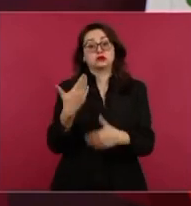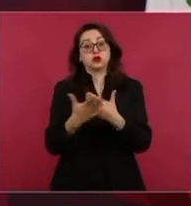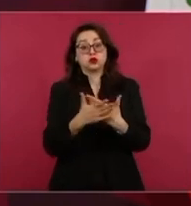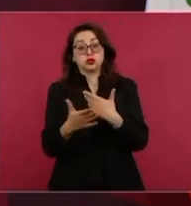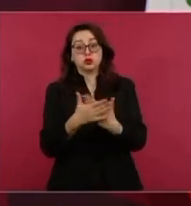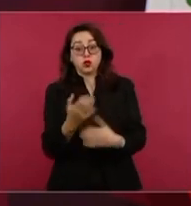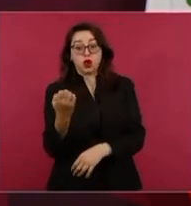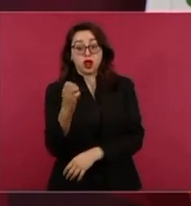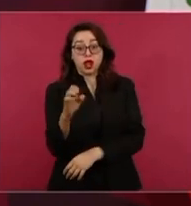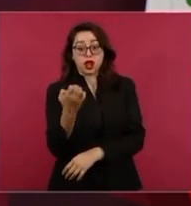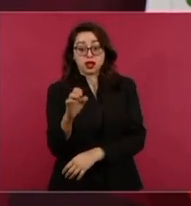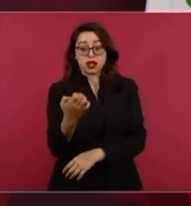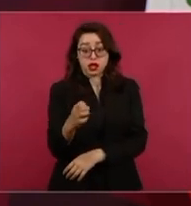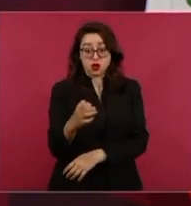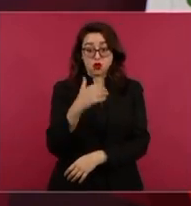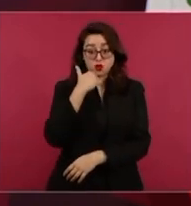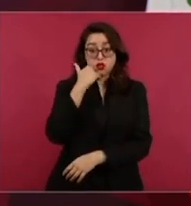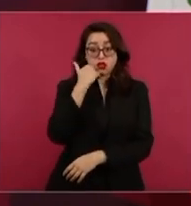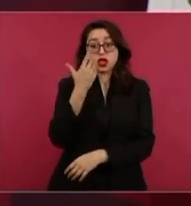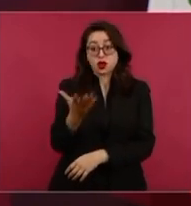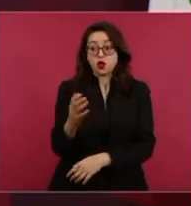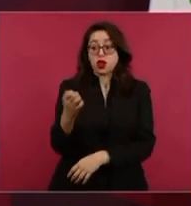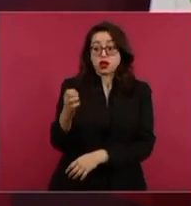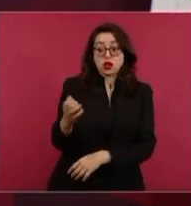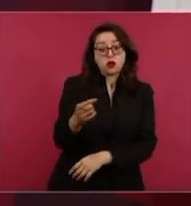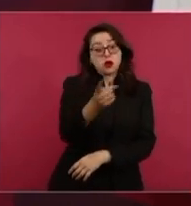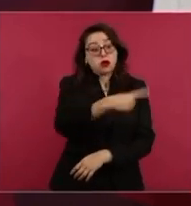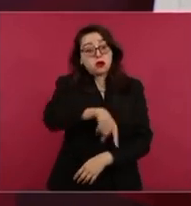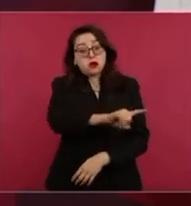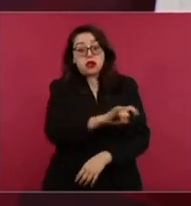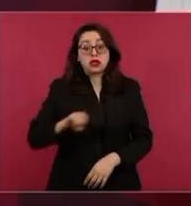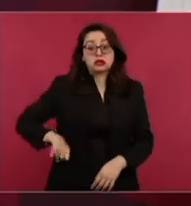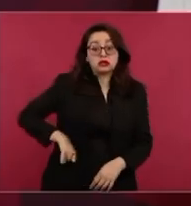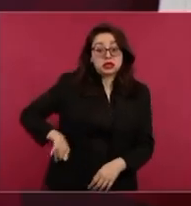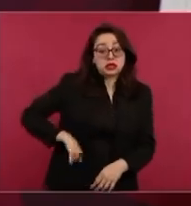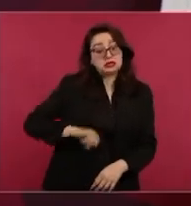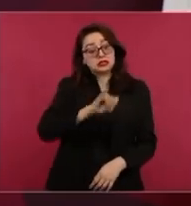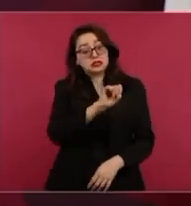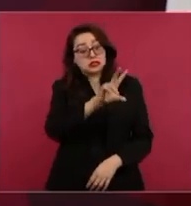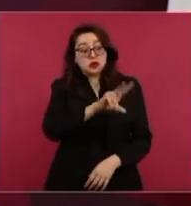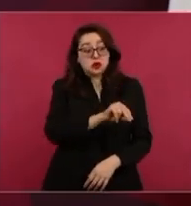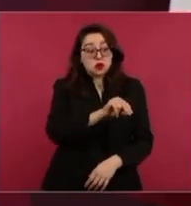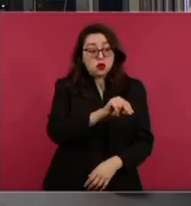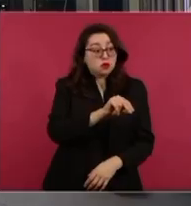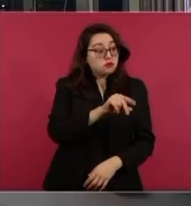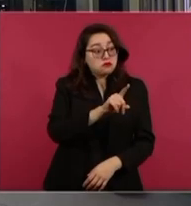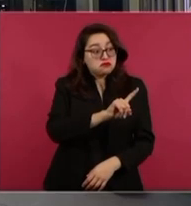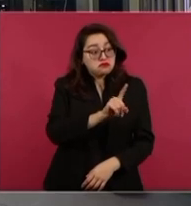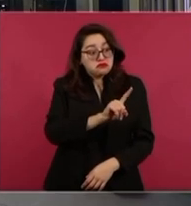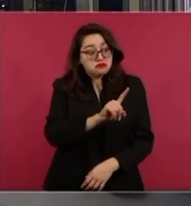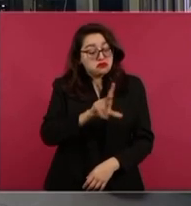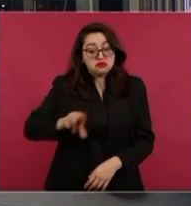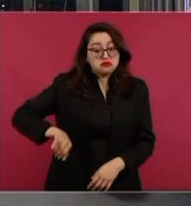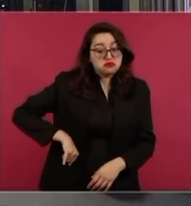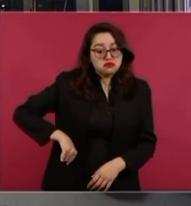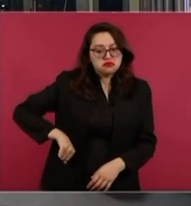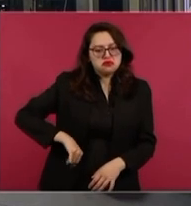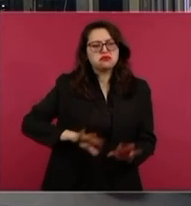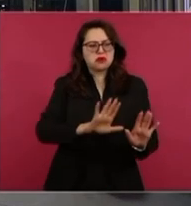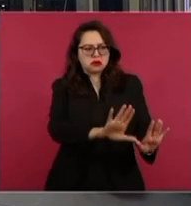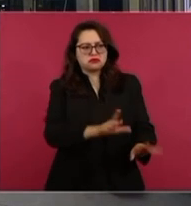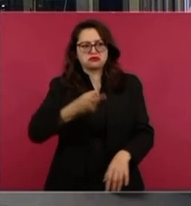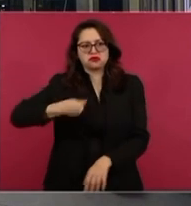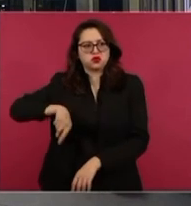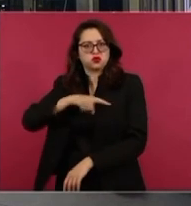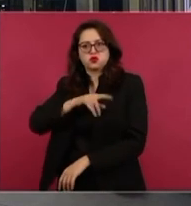sepamos si hay interés o no y nos dé tiempo de tomar